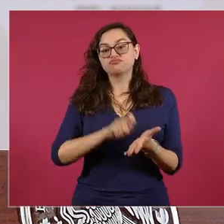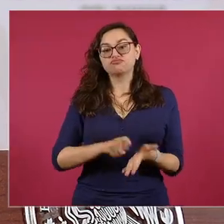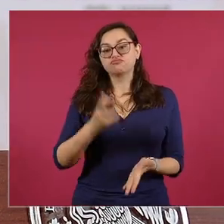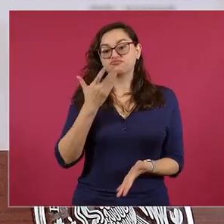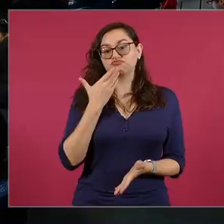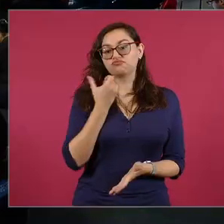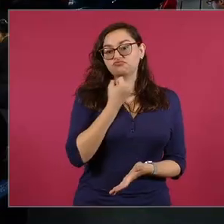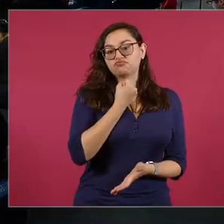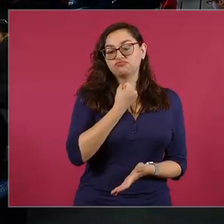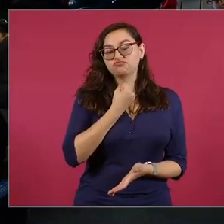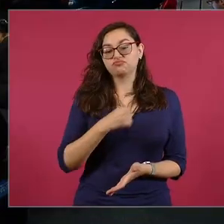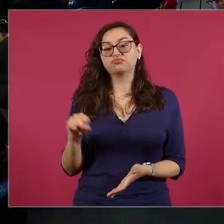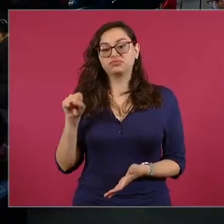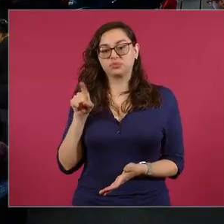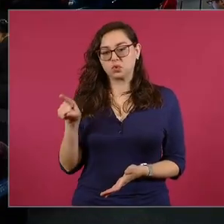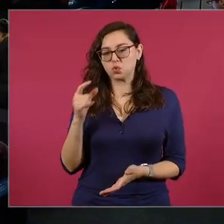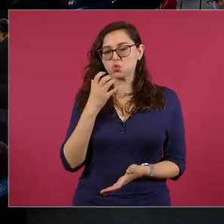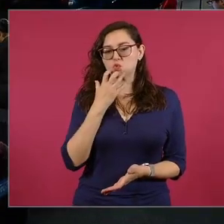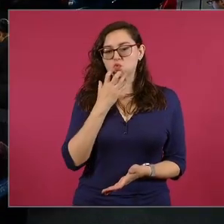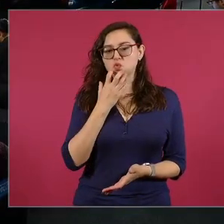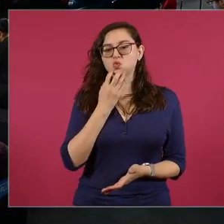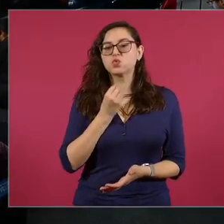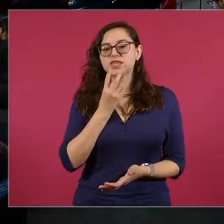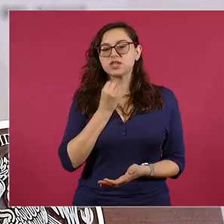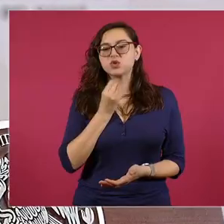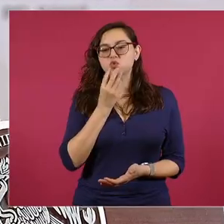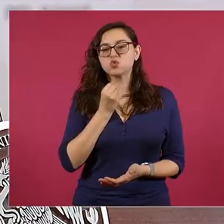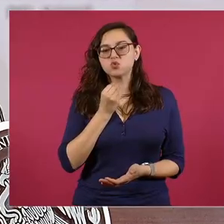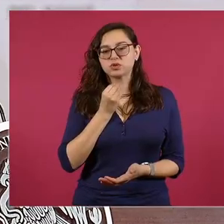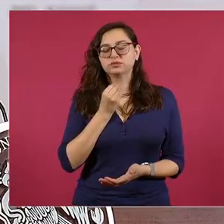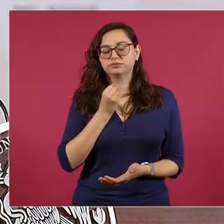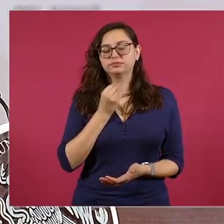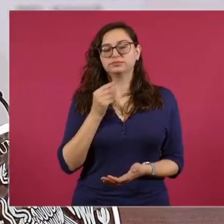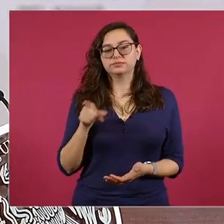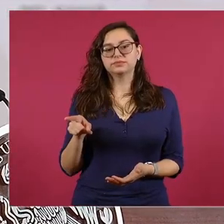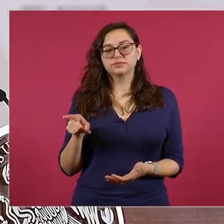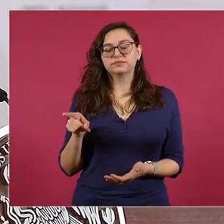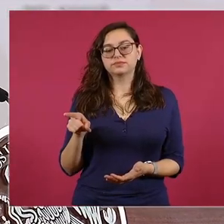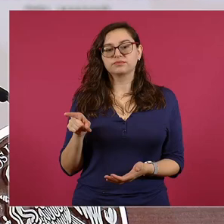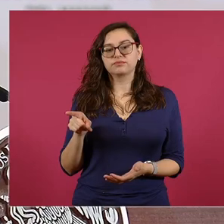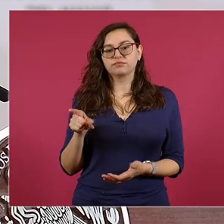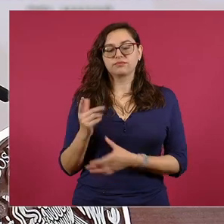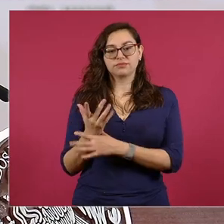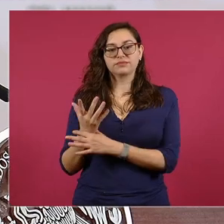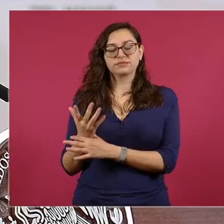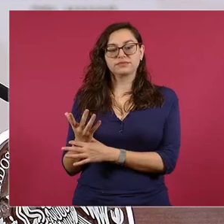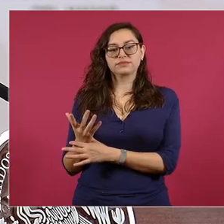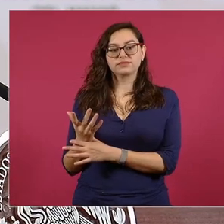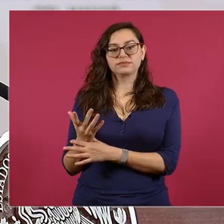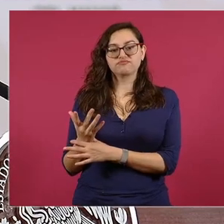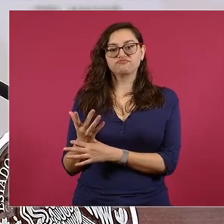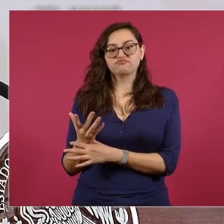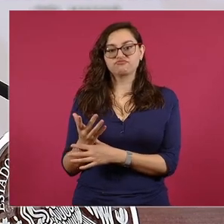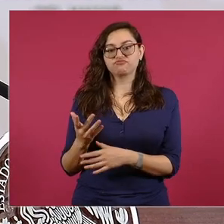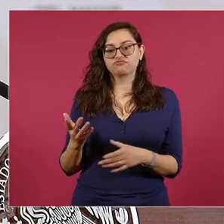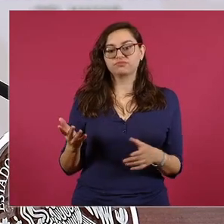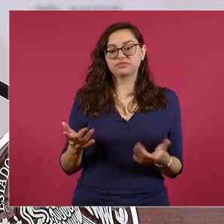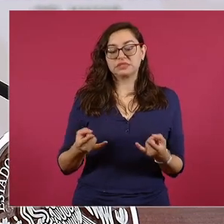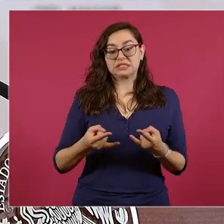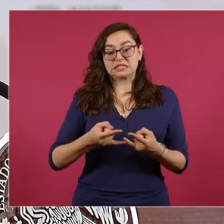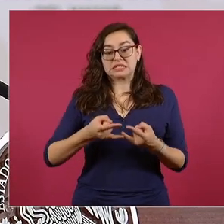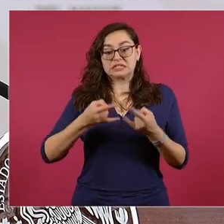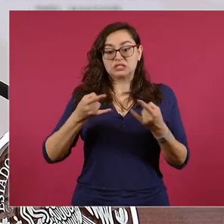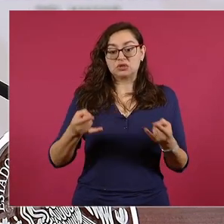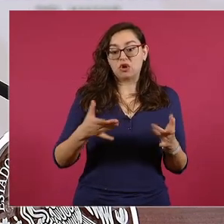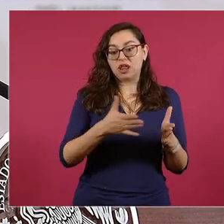judío, en momentos estelares en la historia